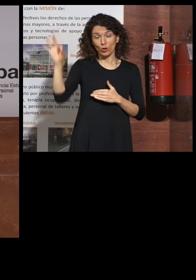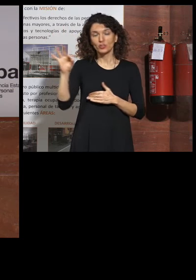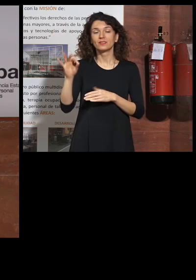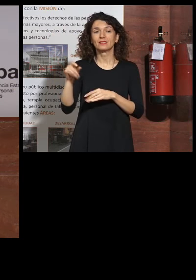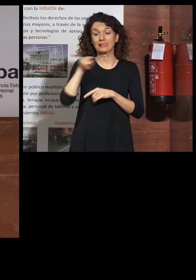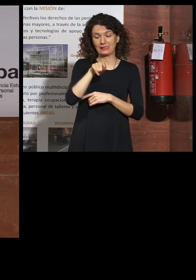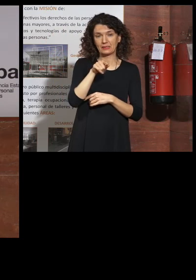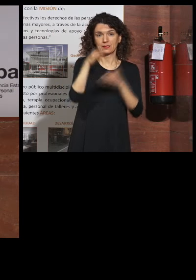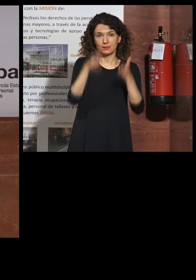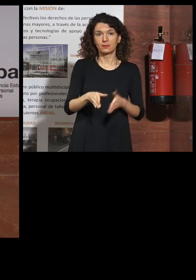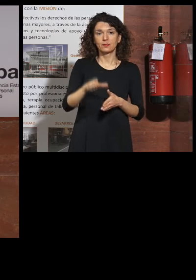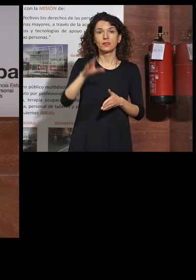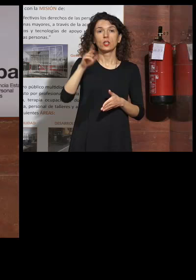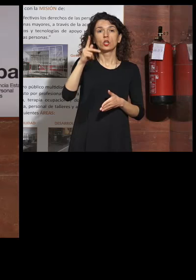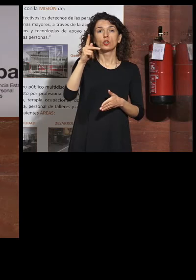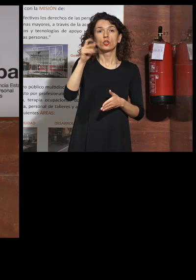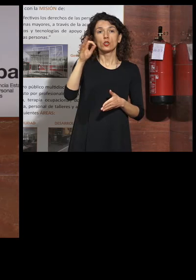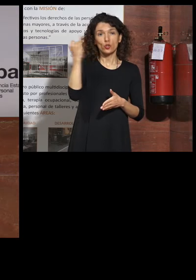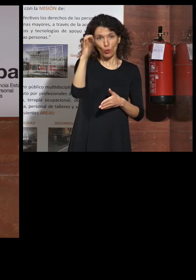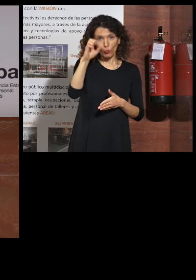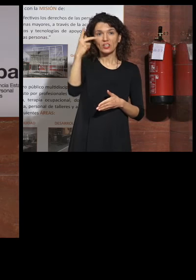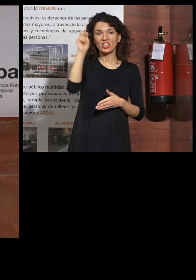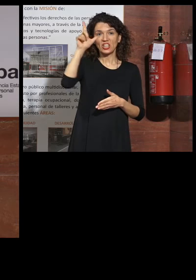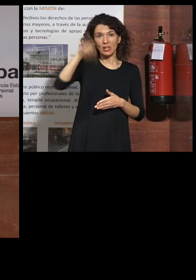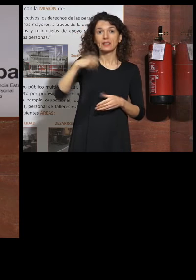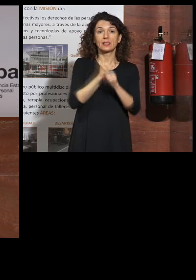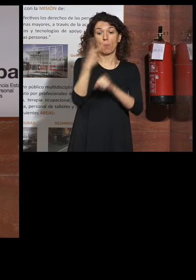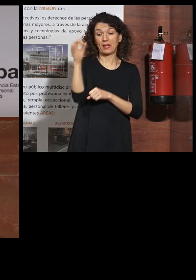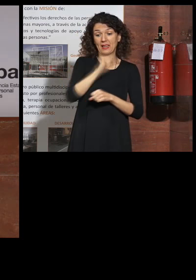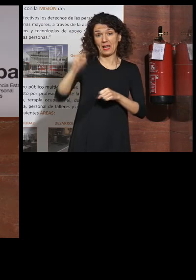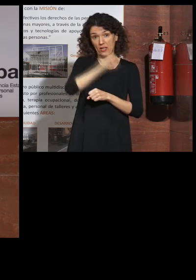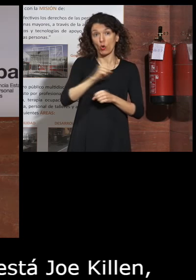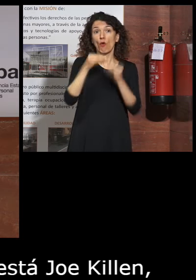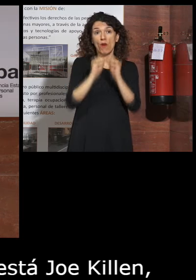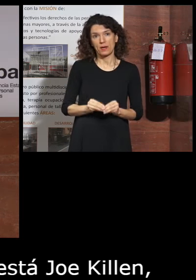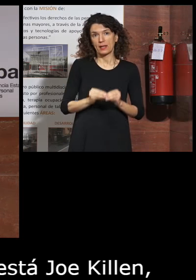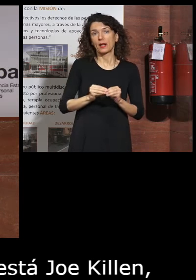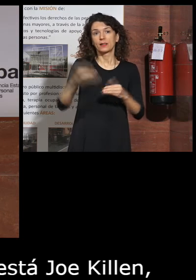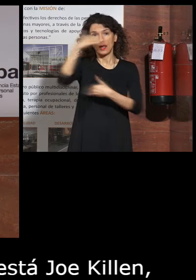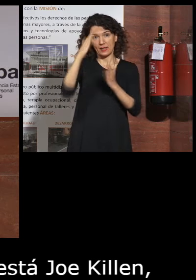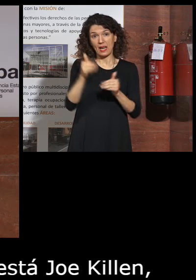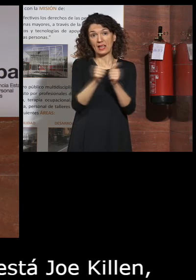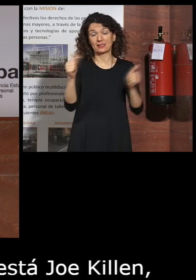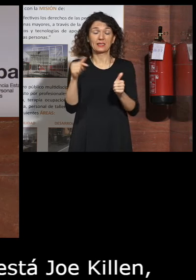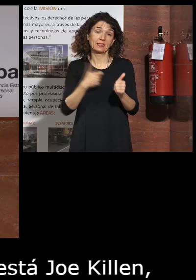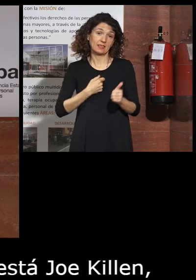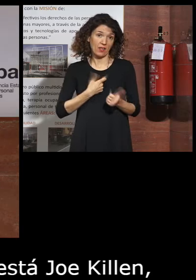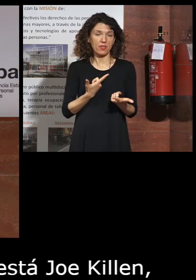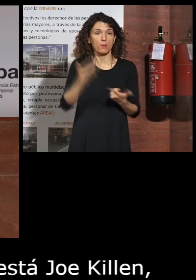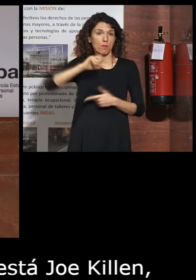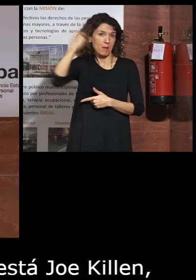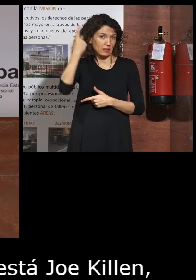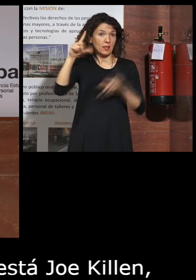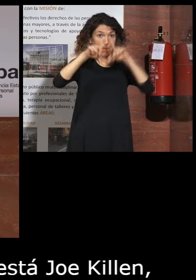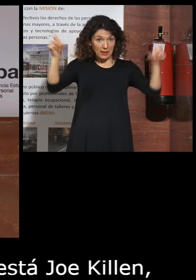está Joe Kilen trabajó durante 20 años para el principal fabricante de teleasistencia Tunstall Healthcare que es ahí donde nos